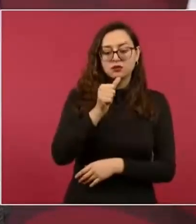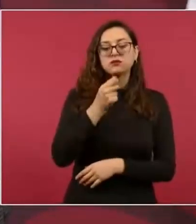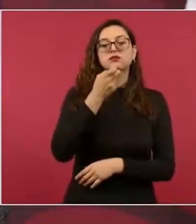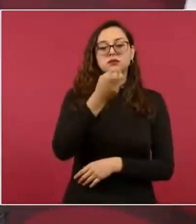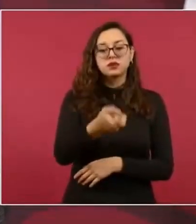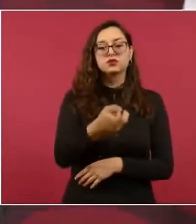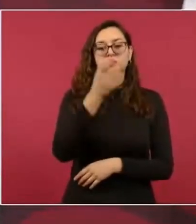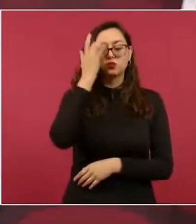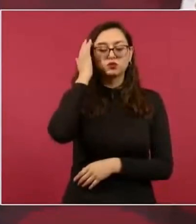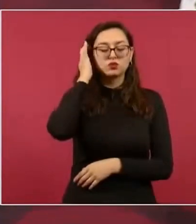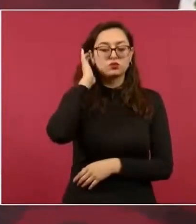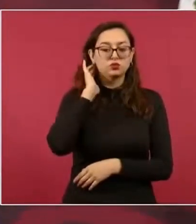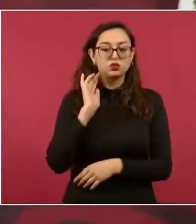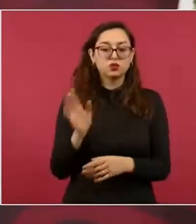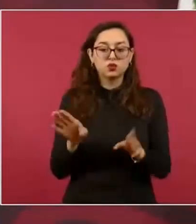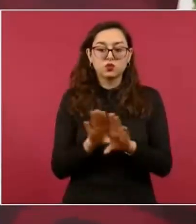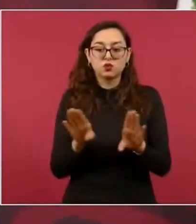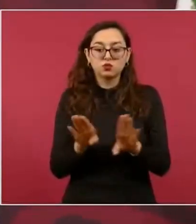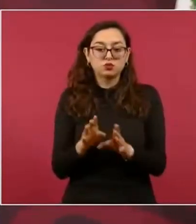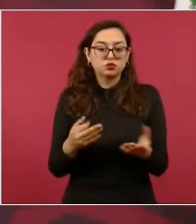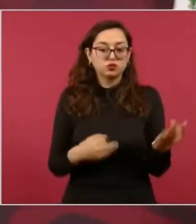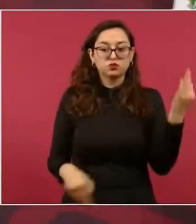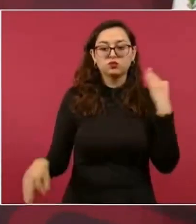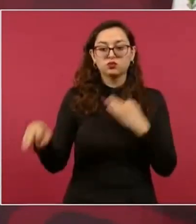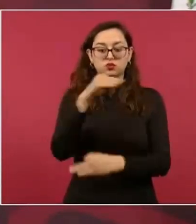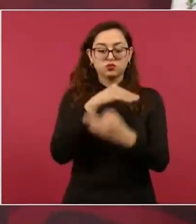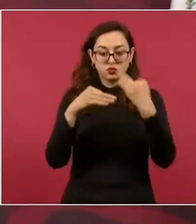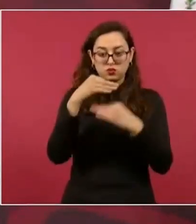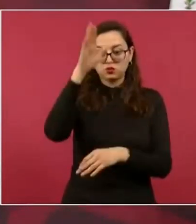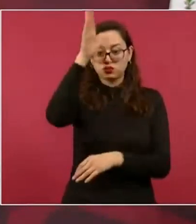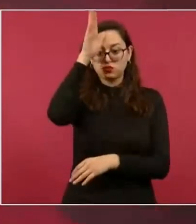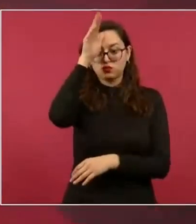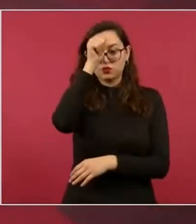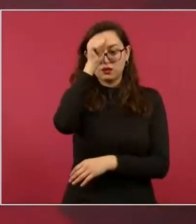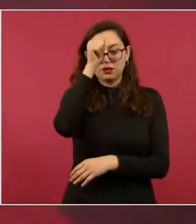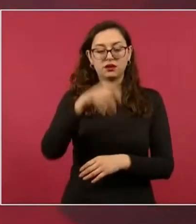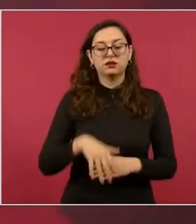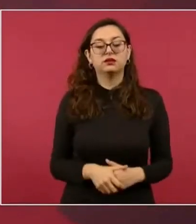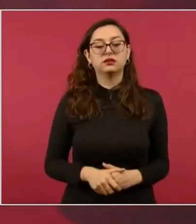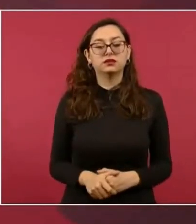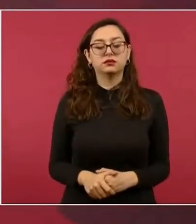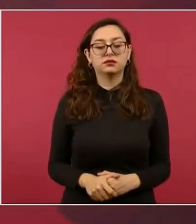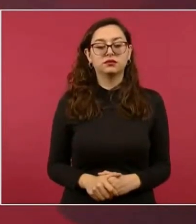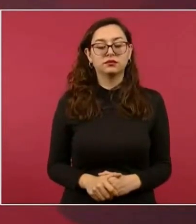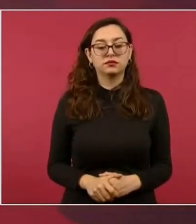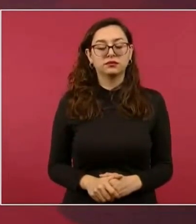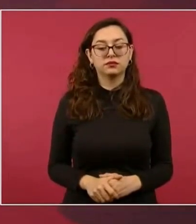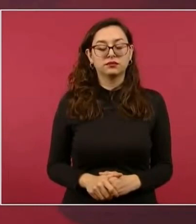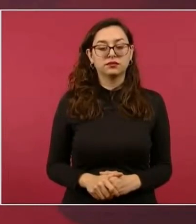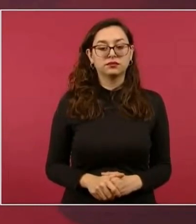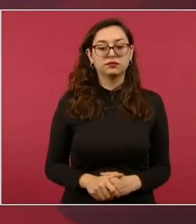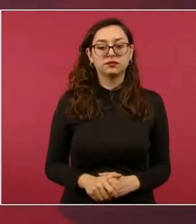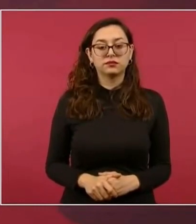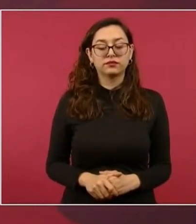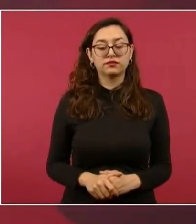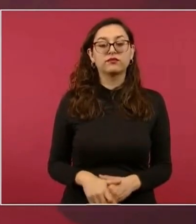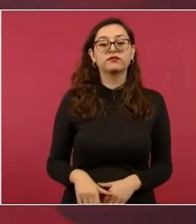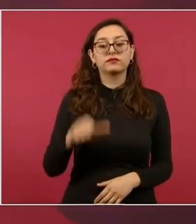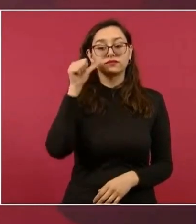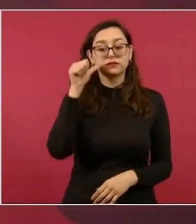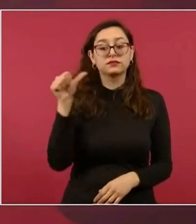buscando un consenso. Ayer estuve con empresarios de Canadá